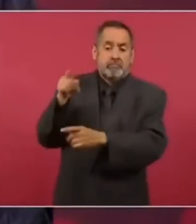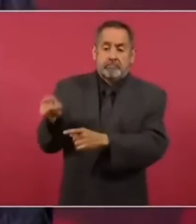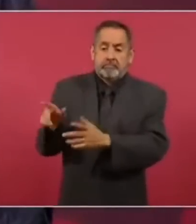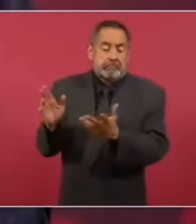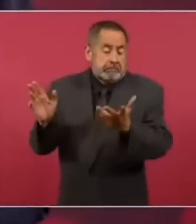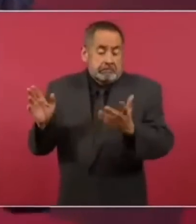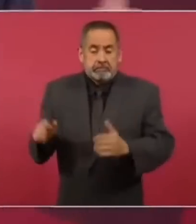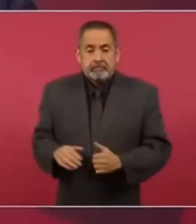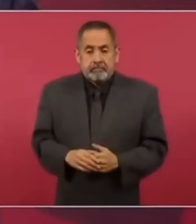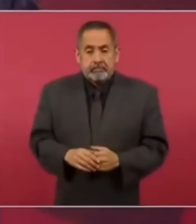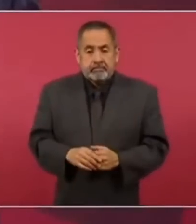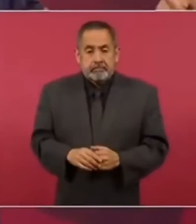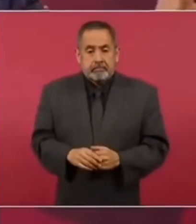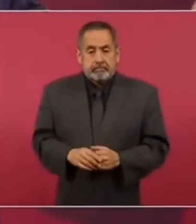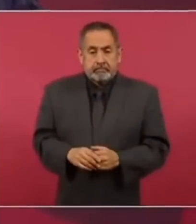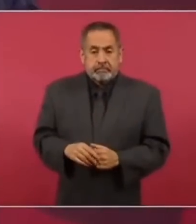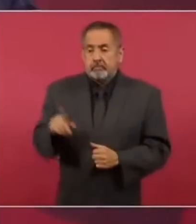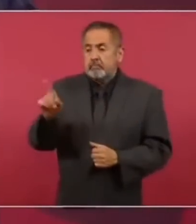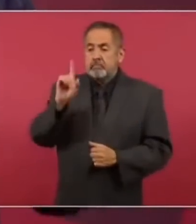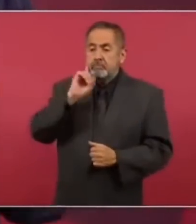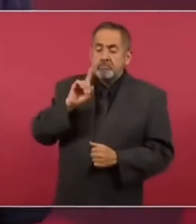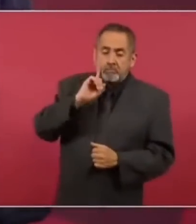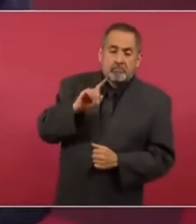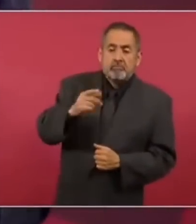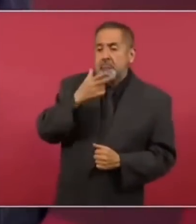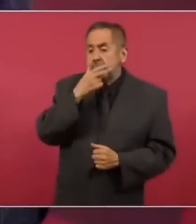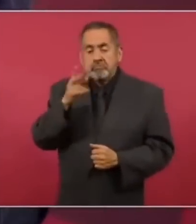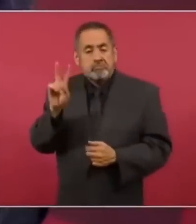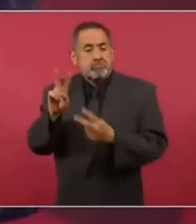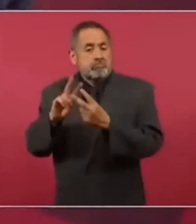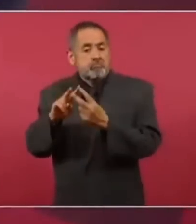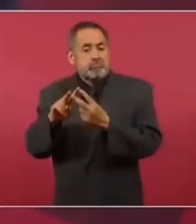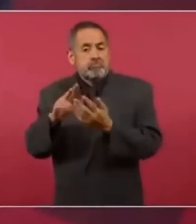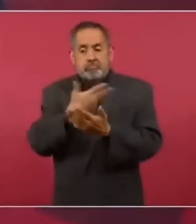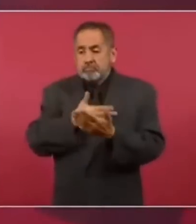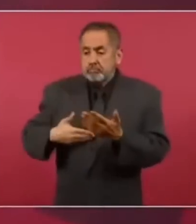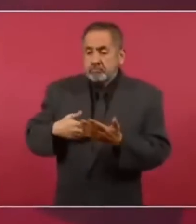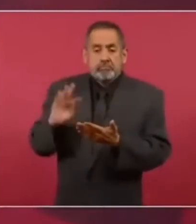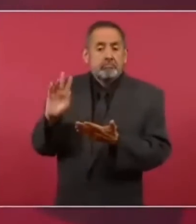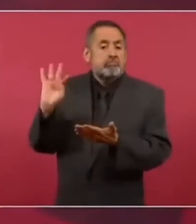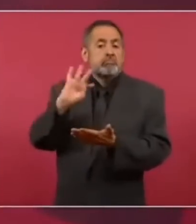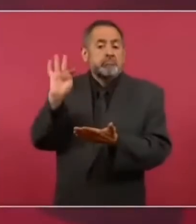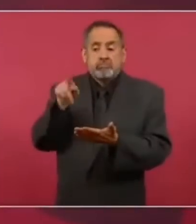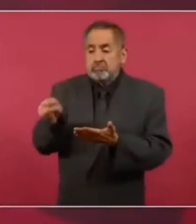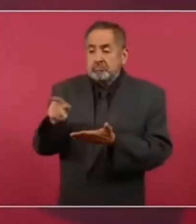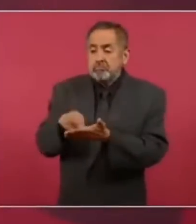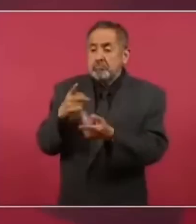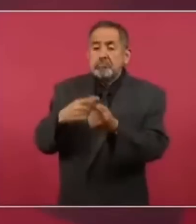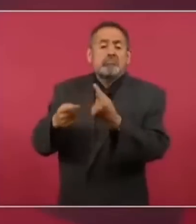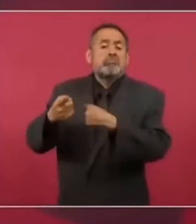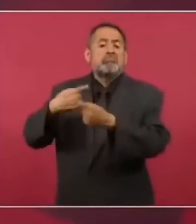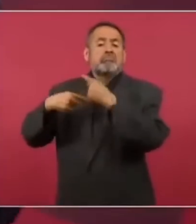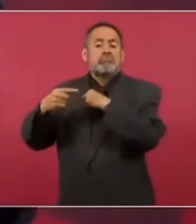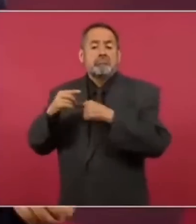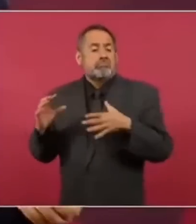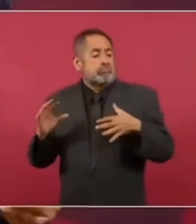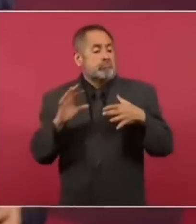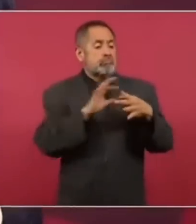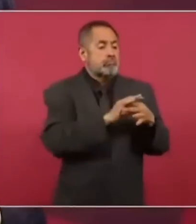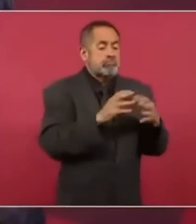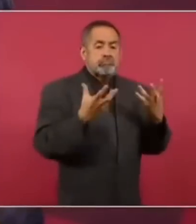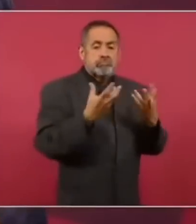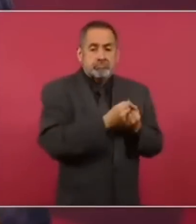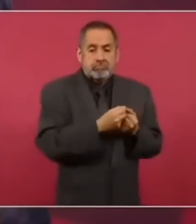a lo mejor esa presidenta ese presidente vuelve a invitar a